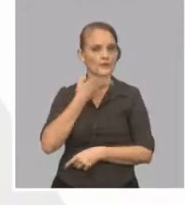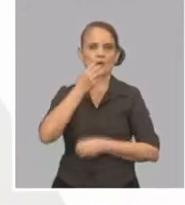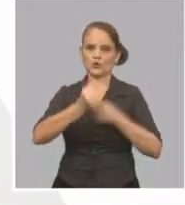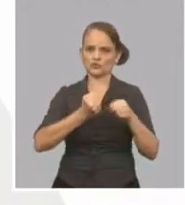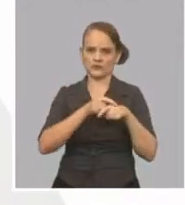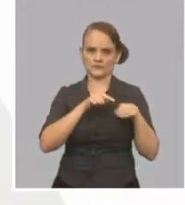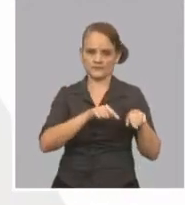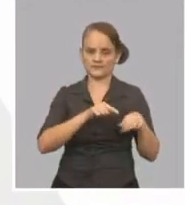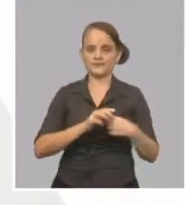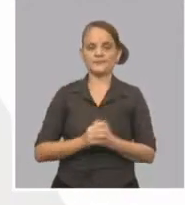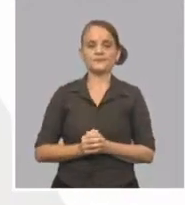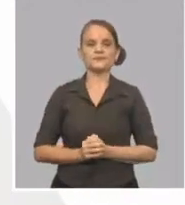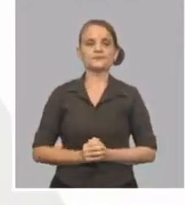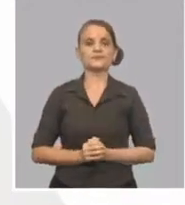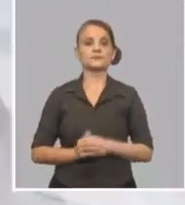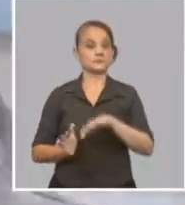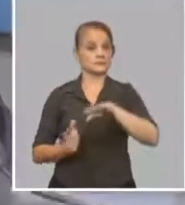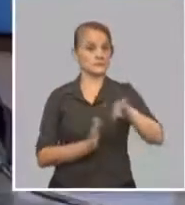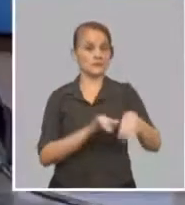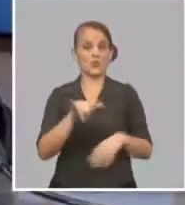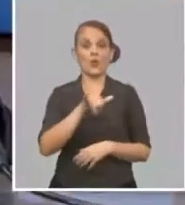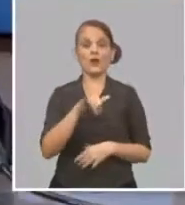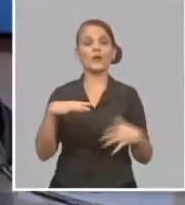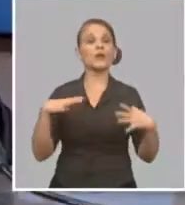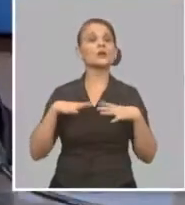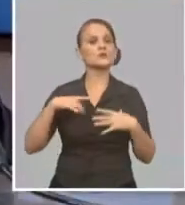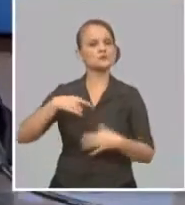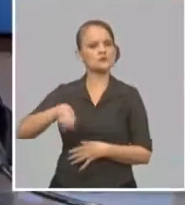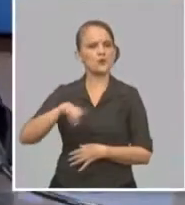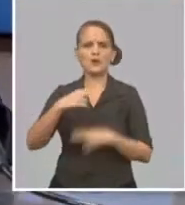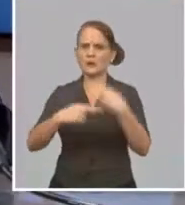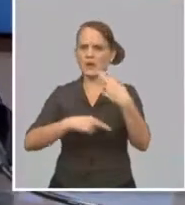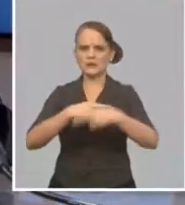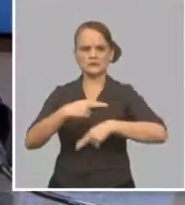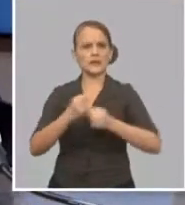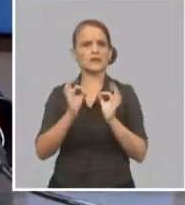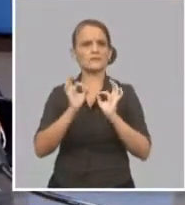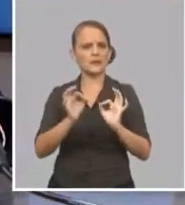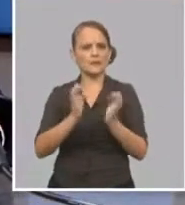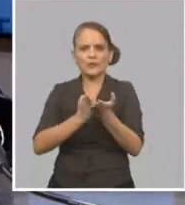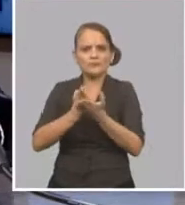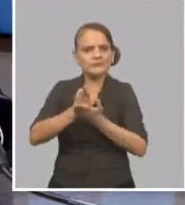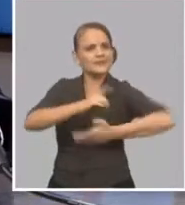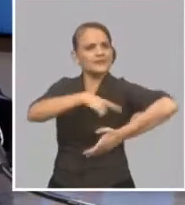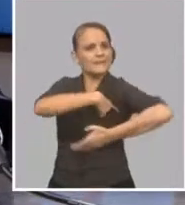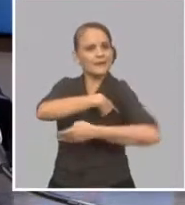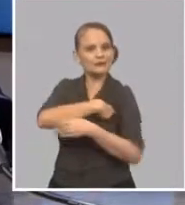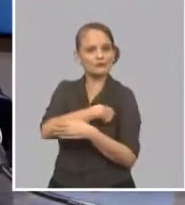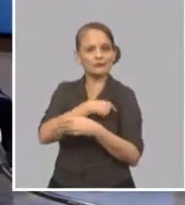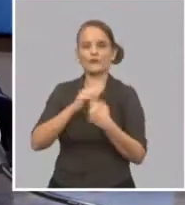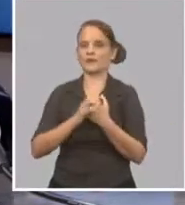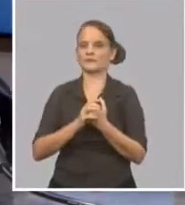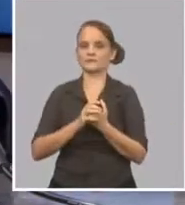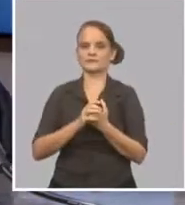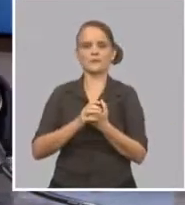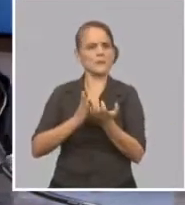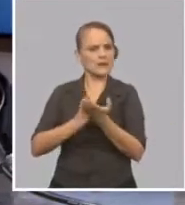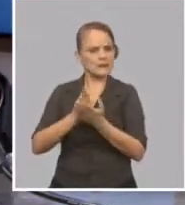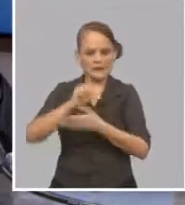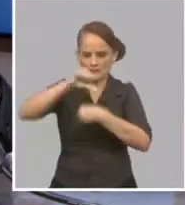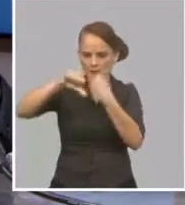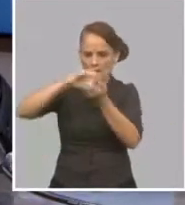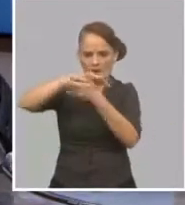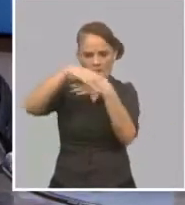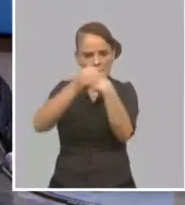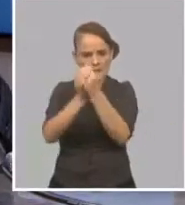En las excursiones, como se explicó, se va a tomar la temperatura, se van a hacer las desinfecciones, se va a hacer